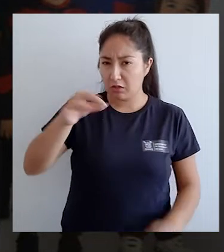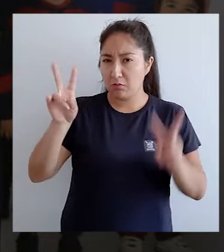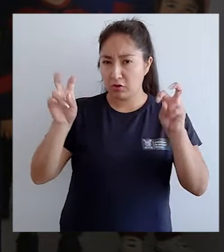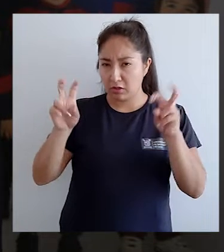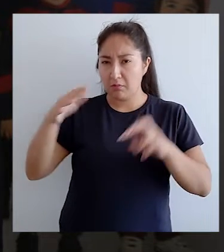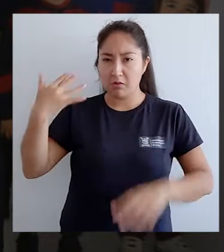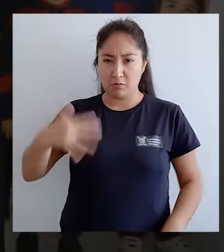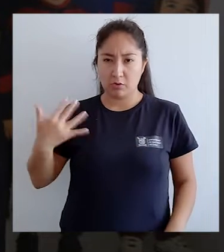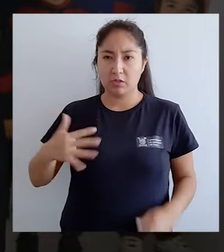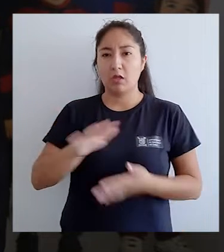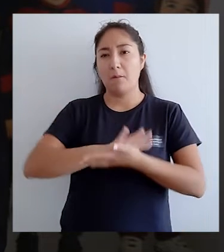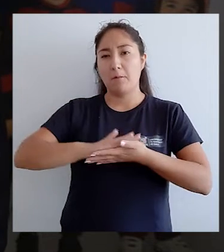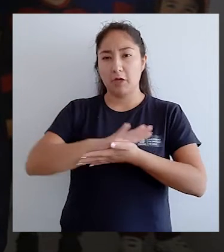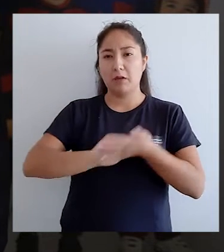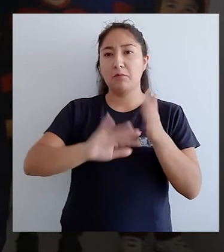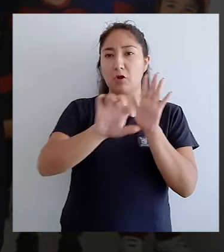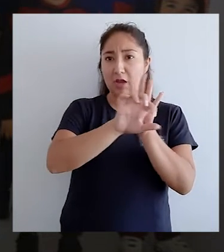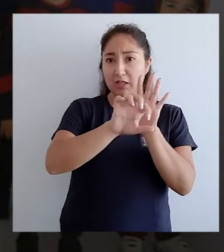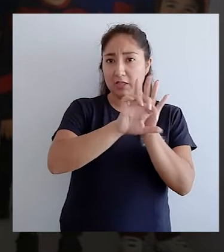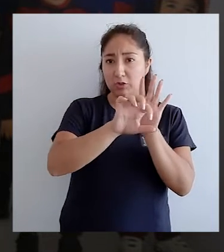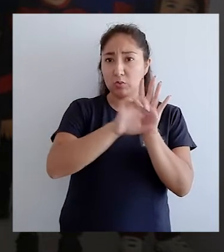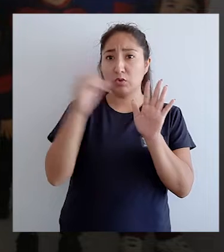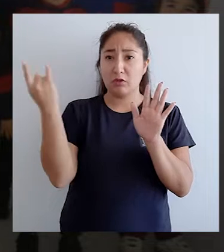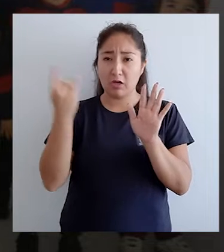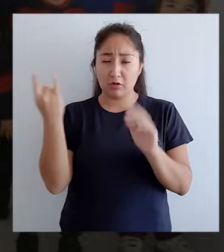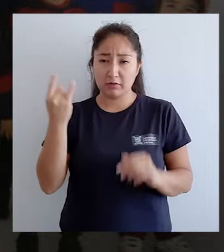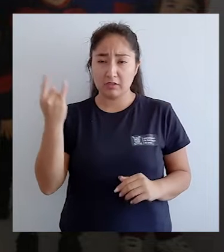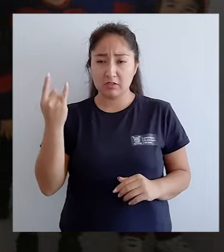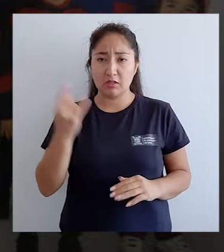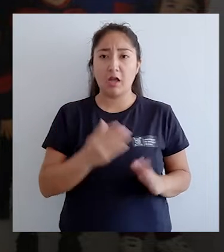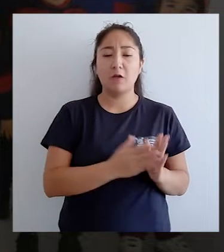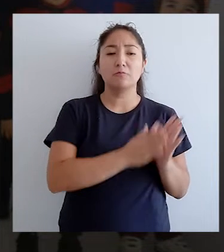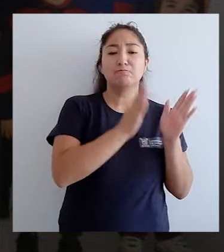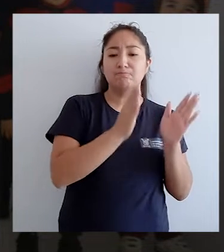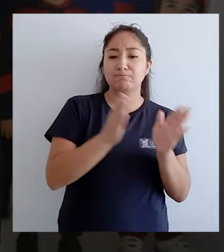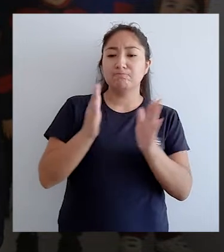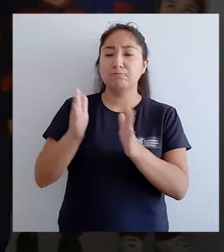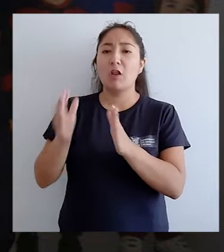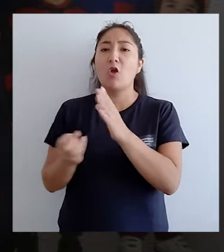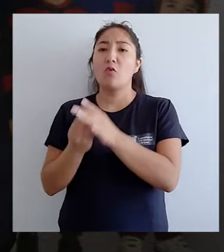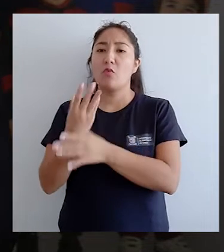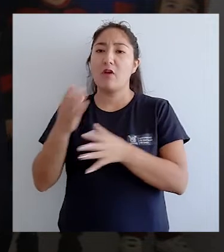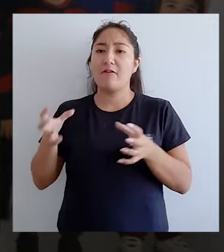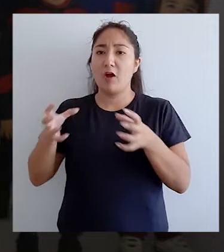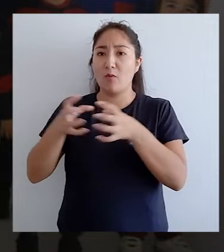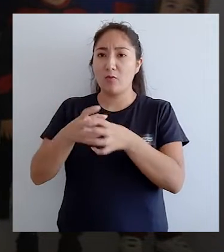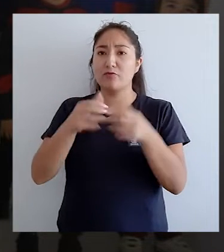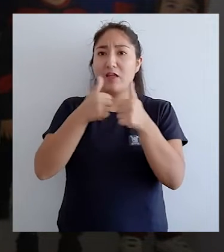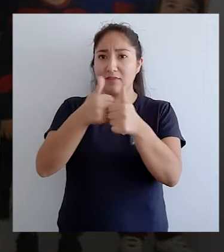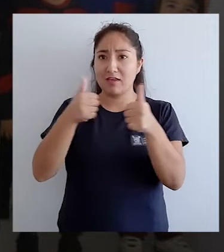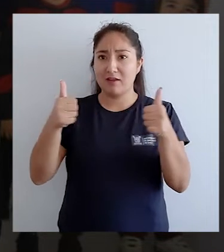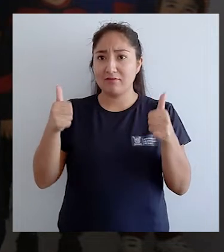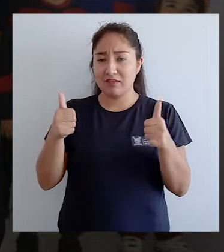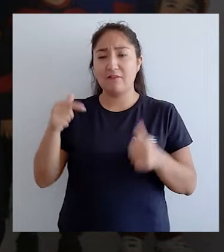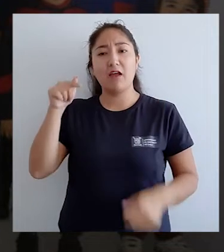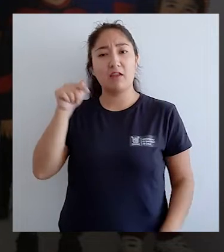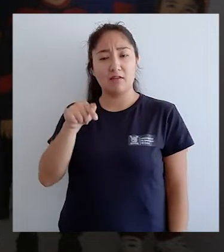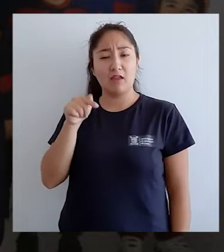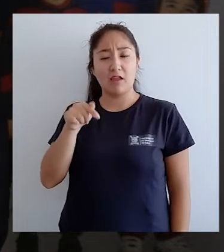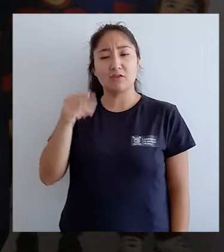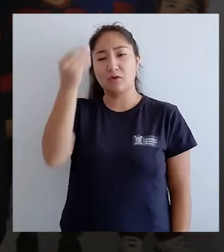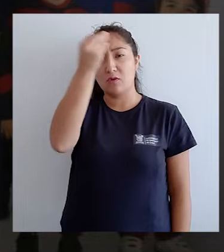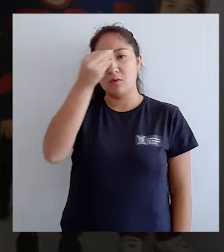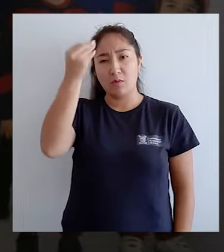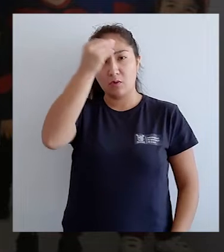importantes como el tema de los estatutos, el nombramiento de los miembros de las juntas directivas, que son temas que